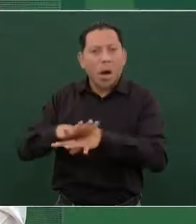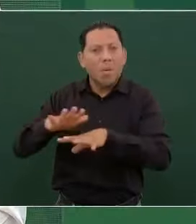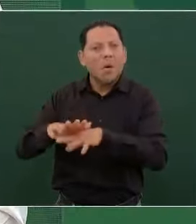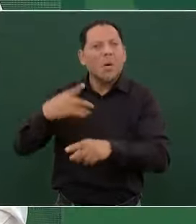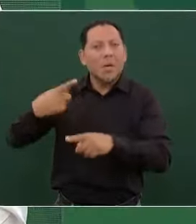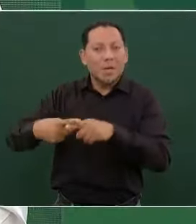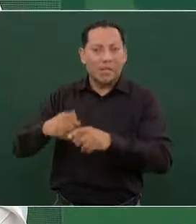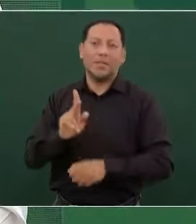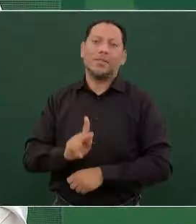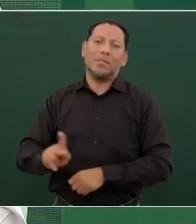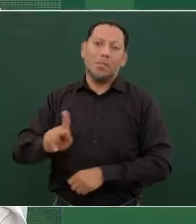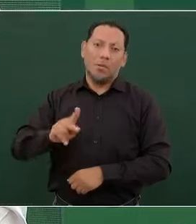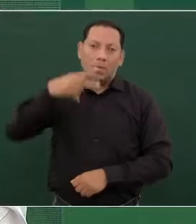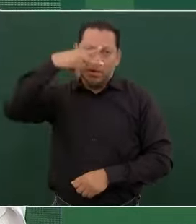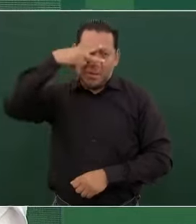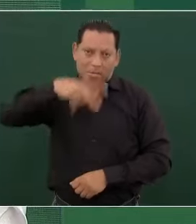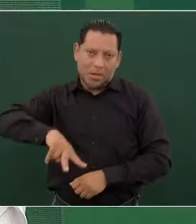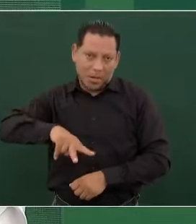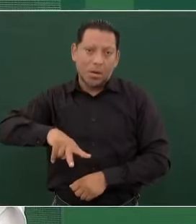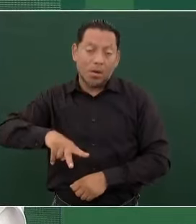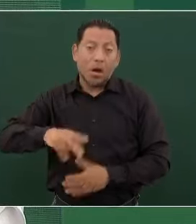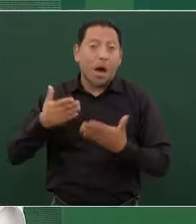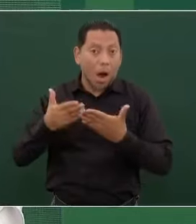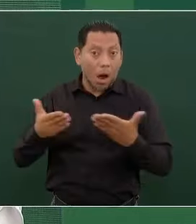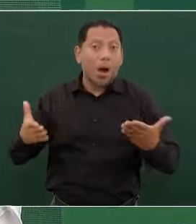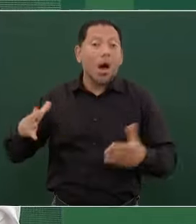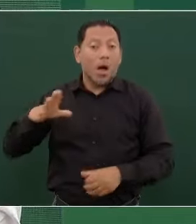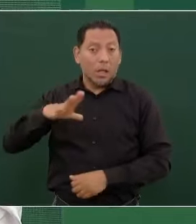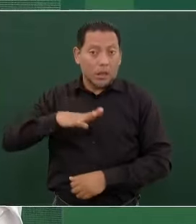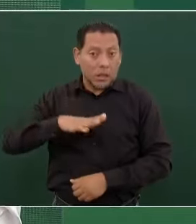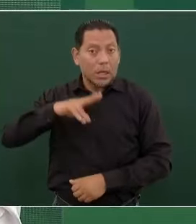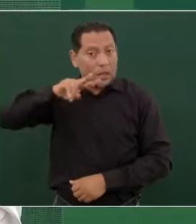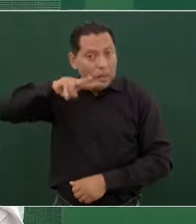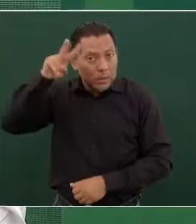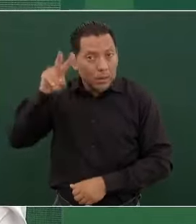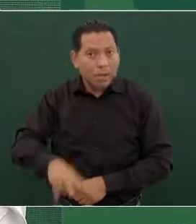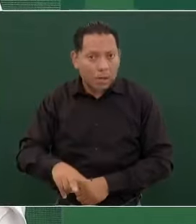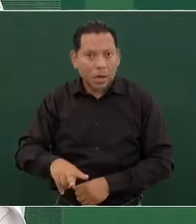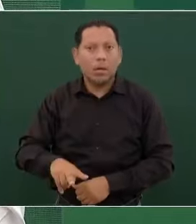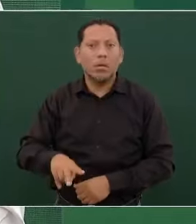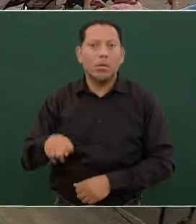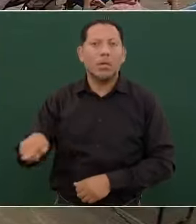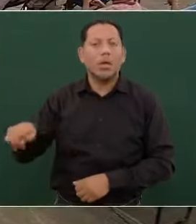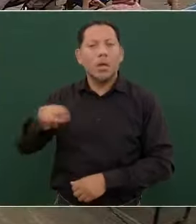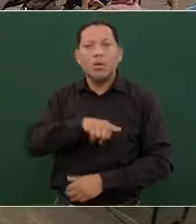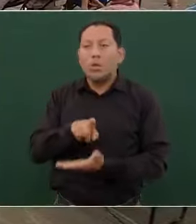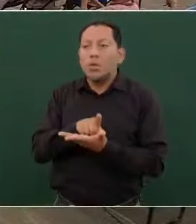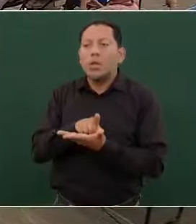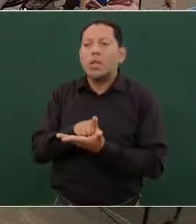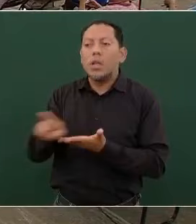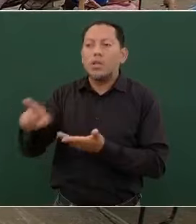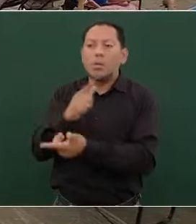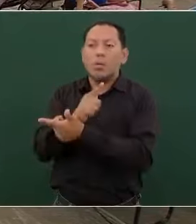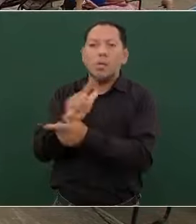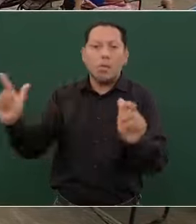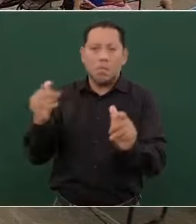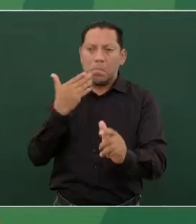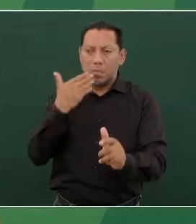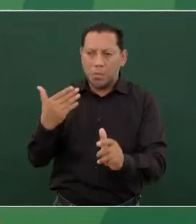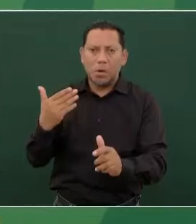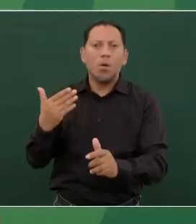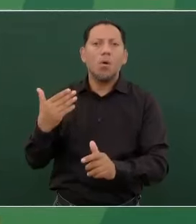pueblo de México. Y hay una auténtica democracia, porque también no había democracia.